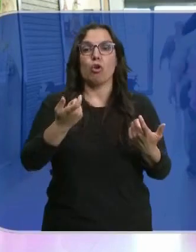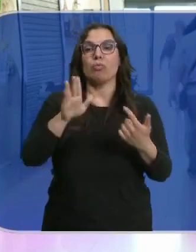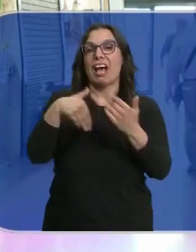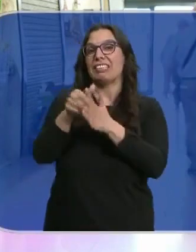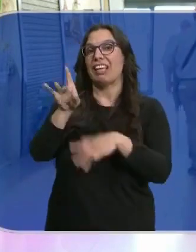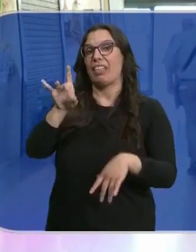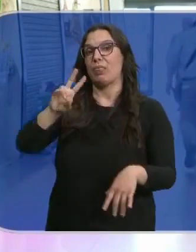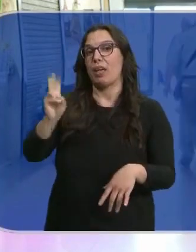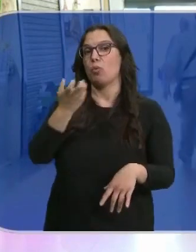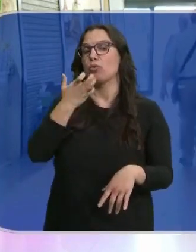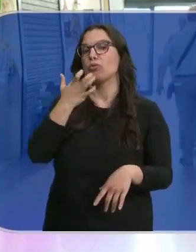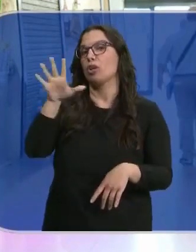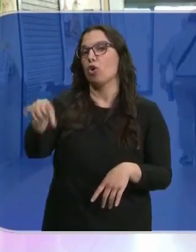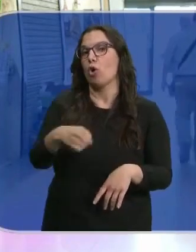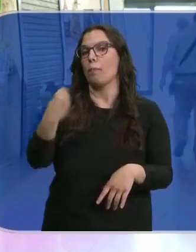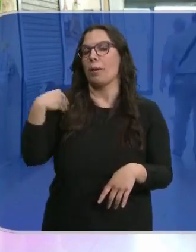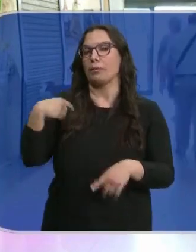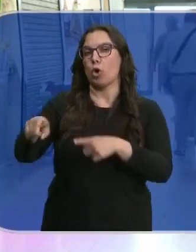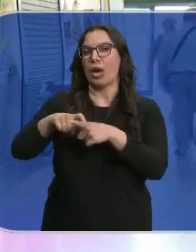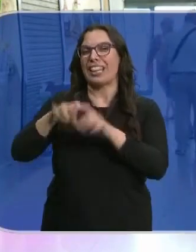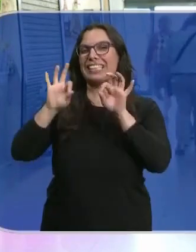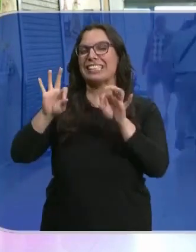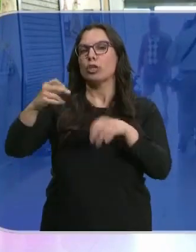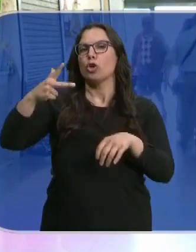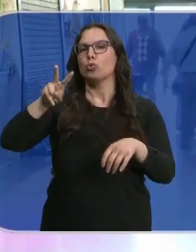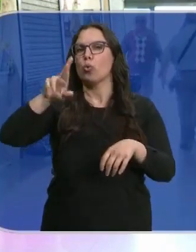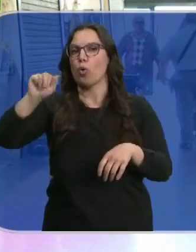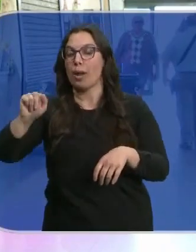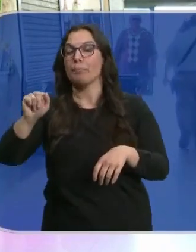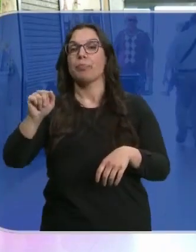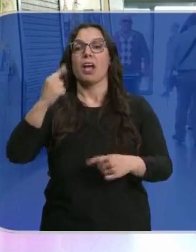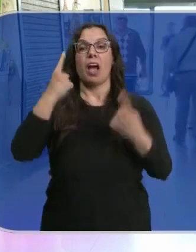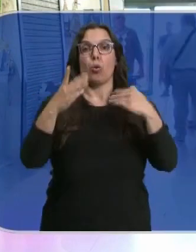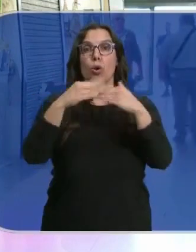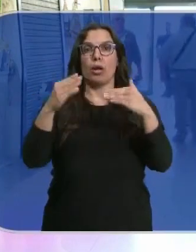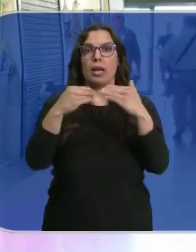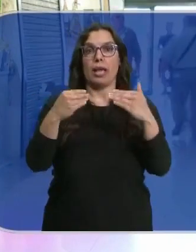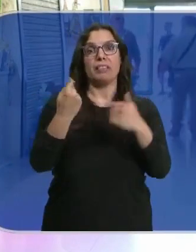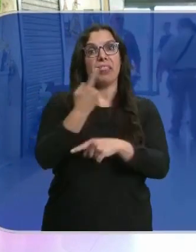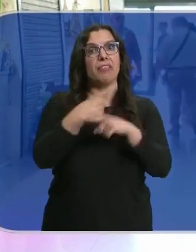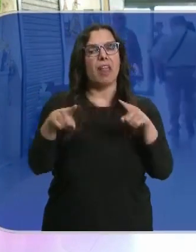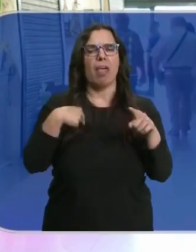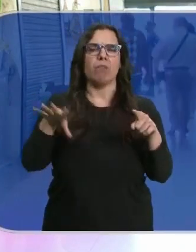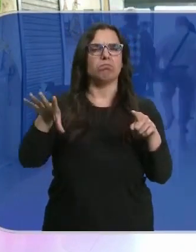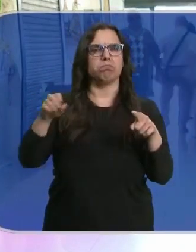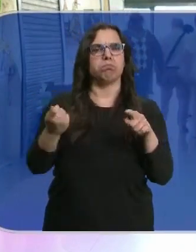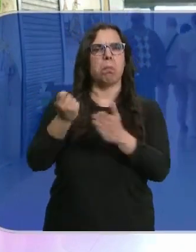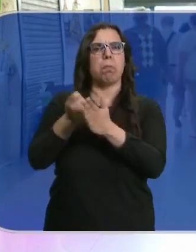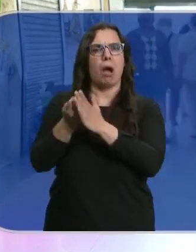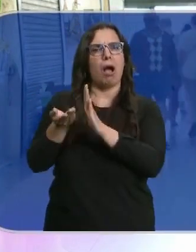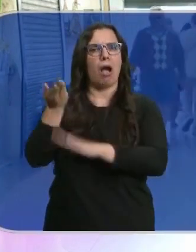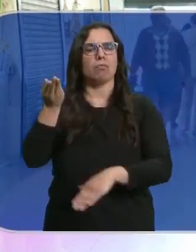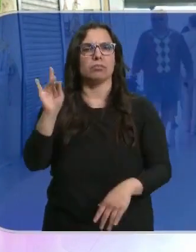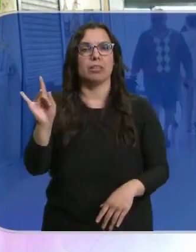15 euros pagaremos si el ejemplar es de raza churra. Una diferencia que muchos clientes están dispuestos a asumir, aunque también